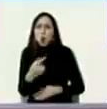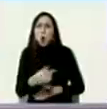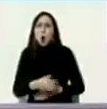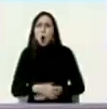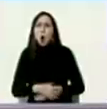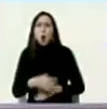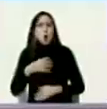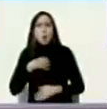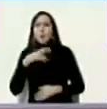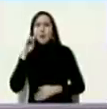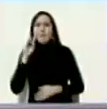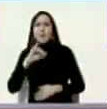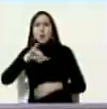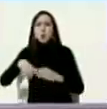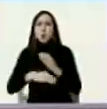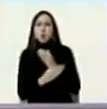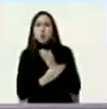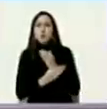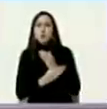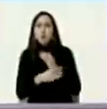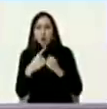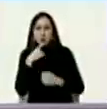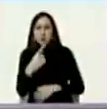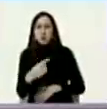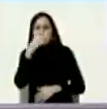Juan Guaidó lo detestaba